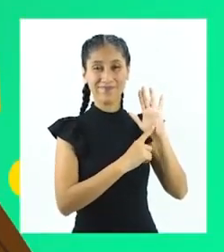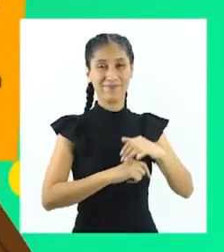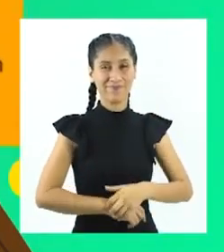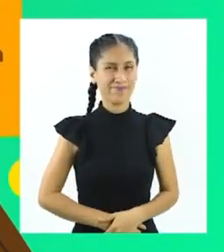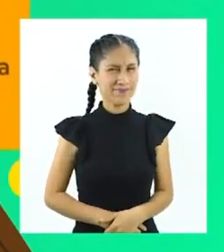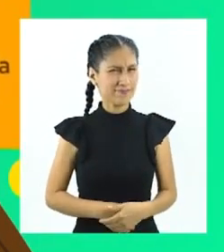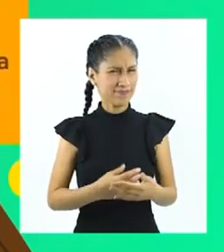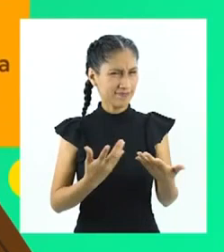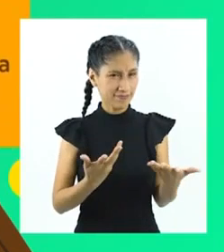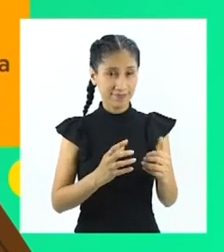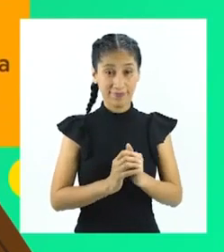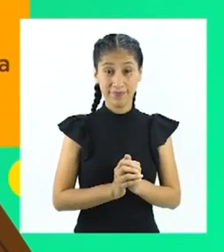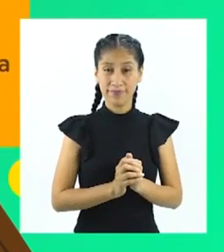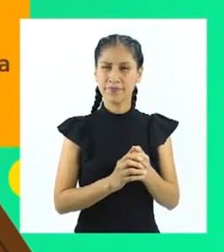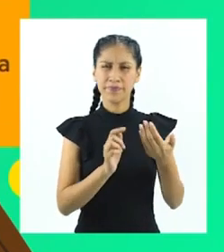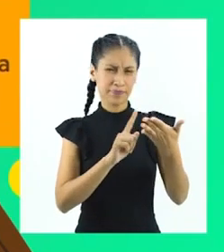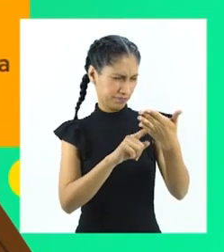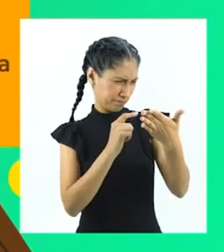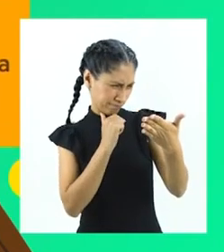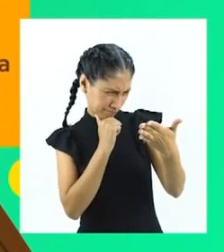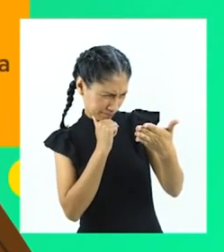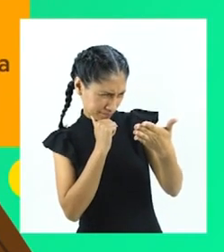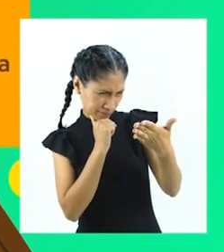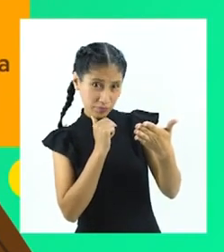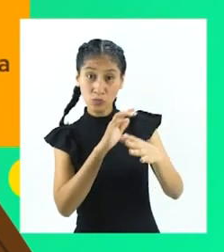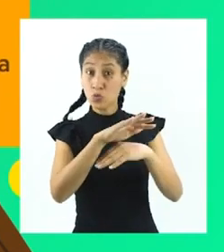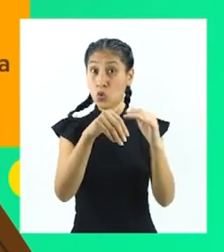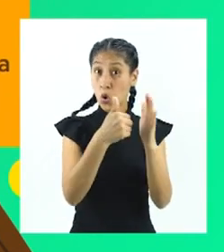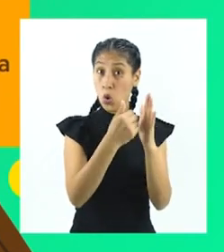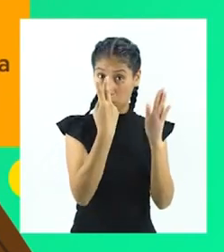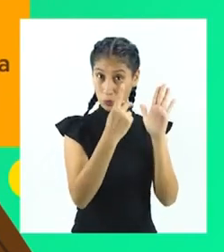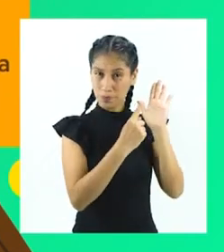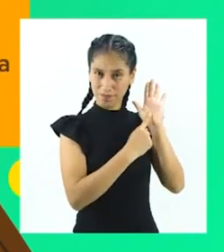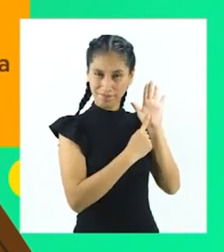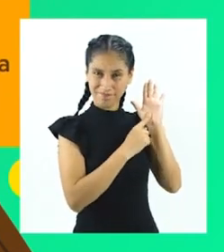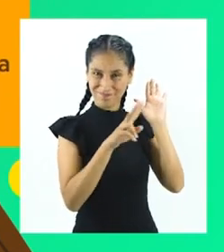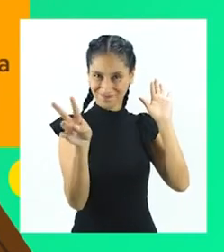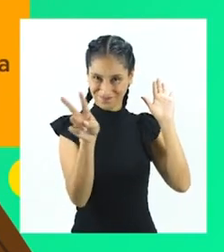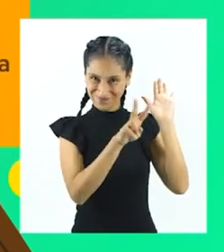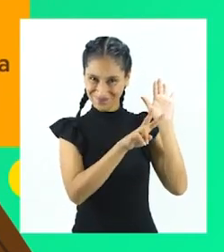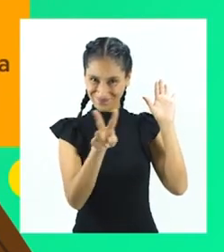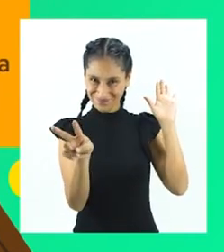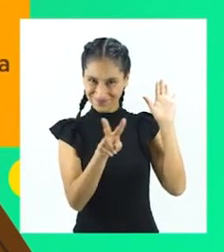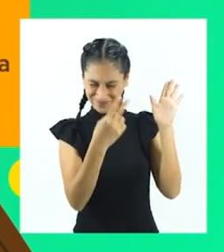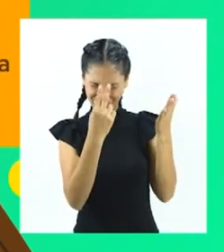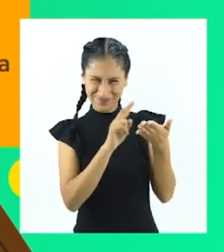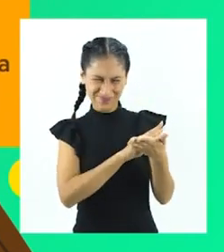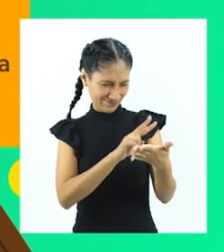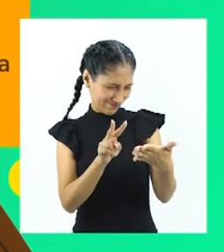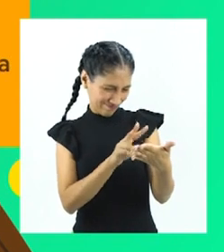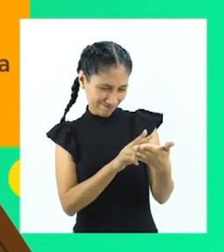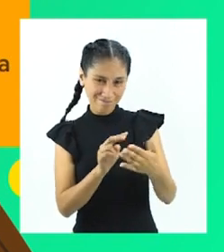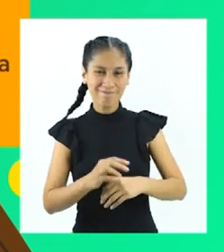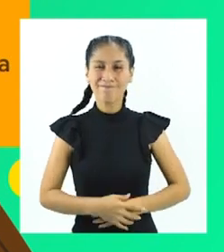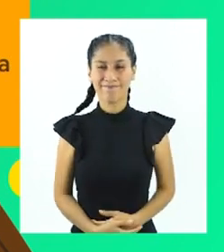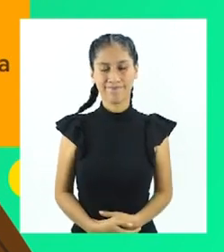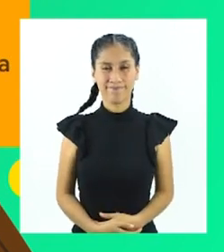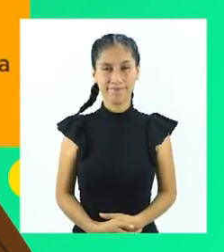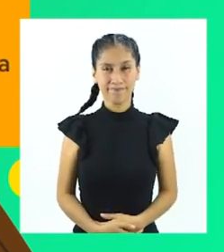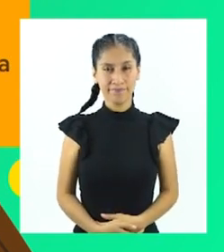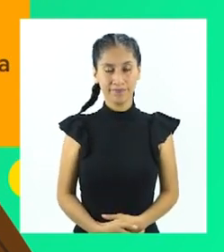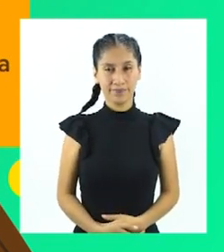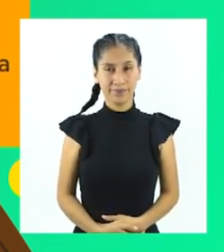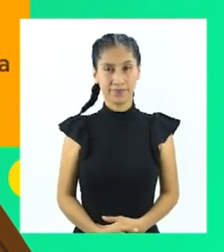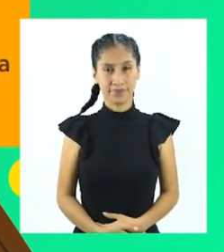Con la finalidad de que puedan precipitarse partículas sólidas que se encuentran en un lago durante un tiempo